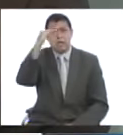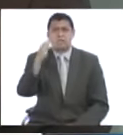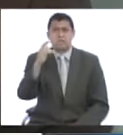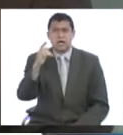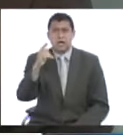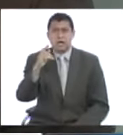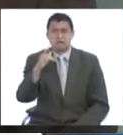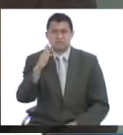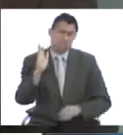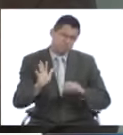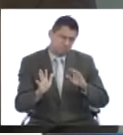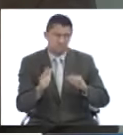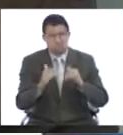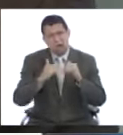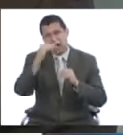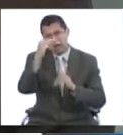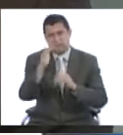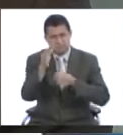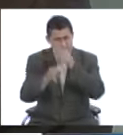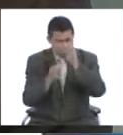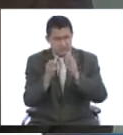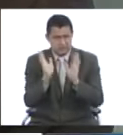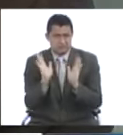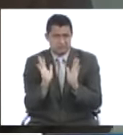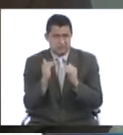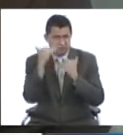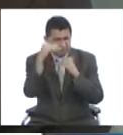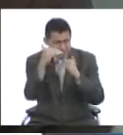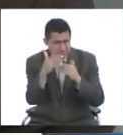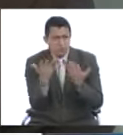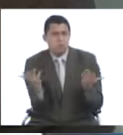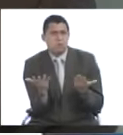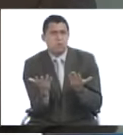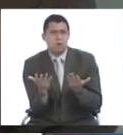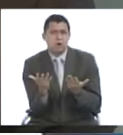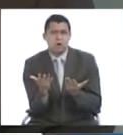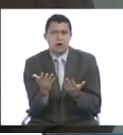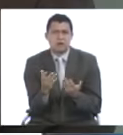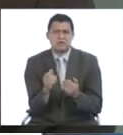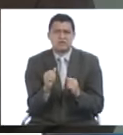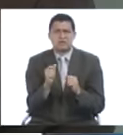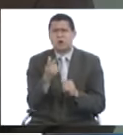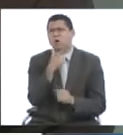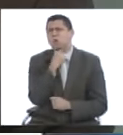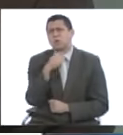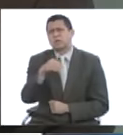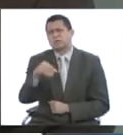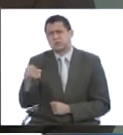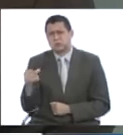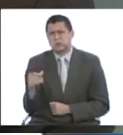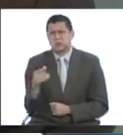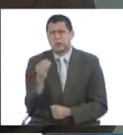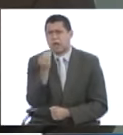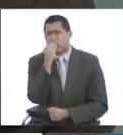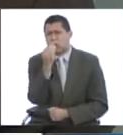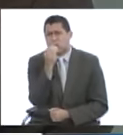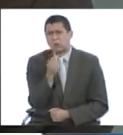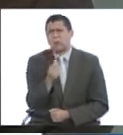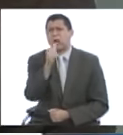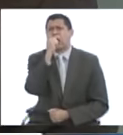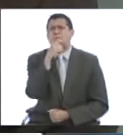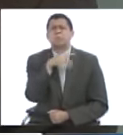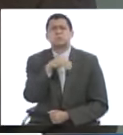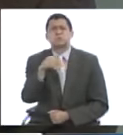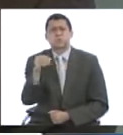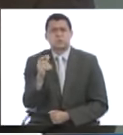definitorios de diabetes. Ya les voy a decir cuáles son los parámetros. Que son intolerancia a la glucosa, alteración de la glucosa en ayunas. No necesariamente.